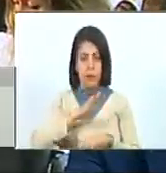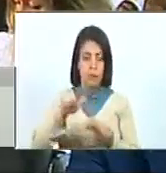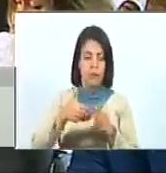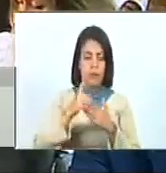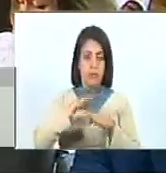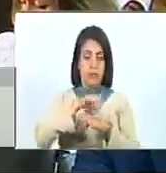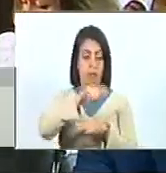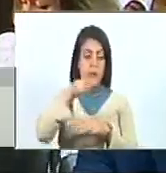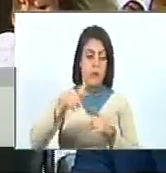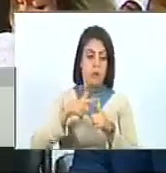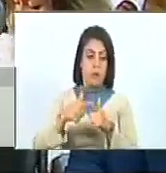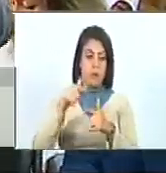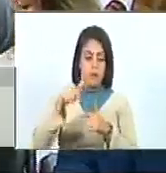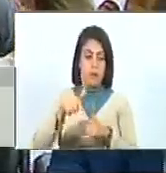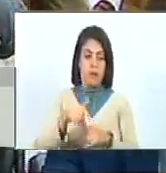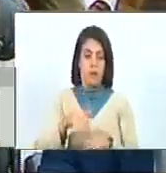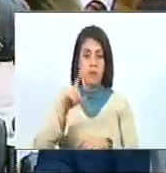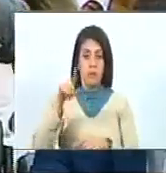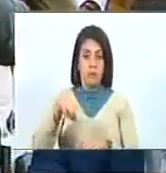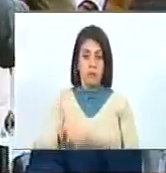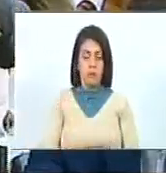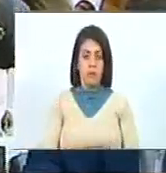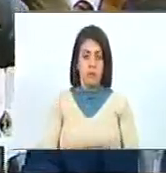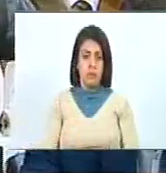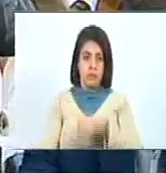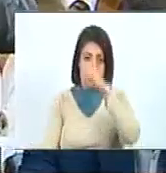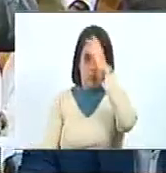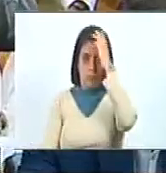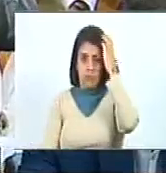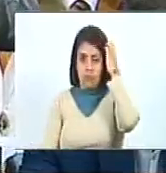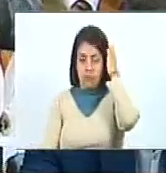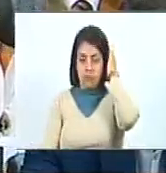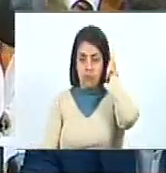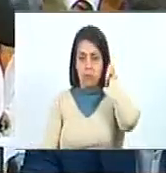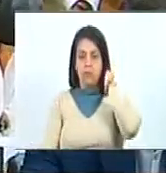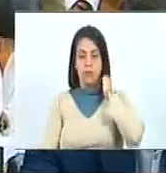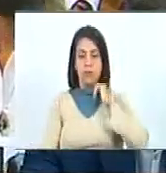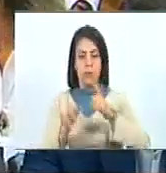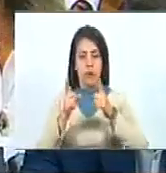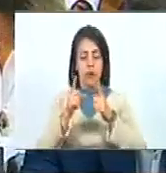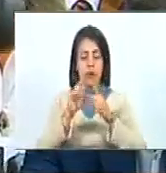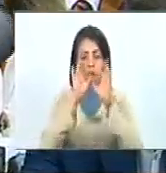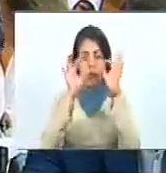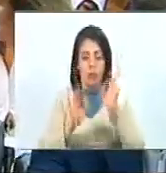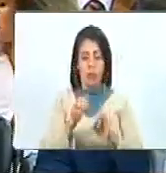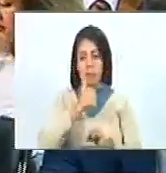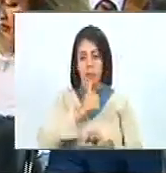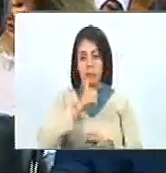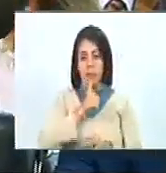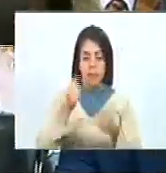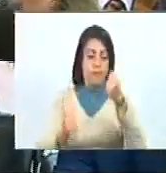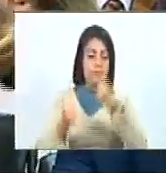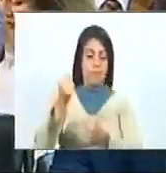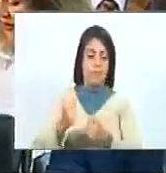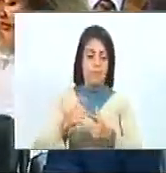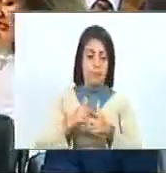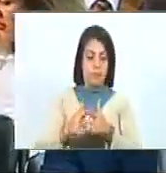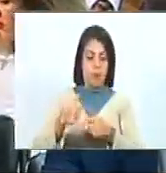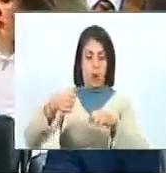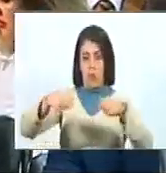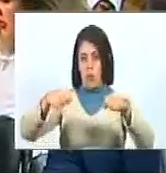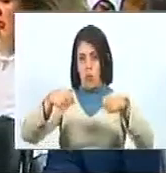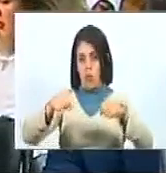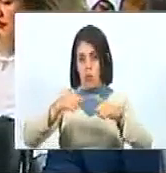todo aquello que inclusive de alguna manera subsisten trabajando con su vehículo o con su moto